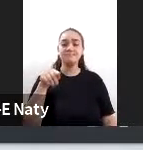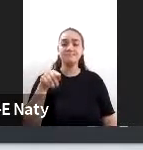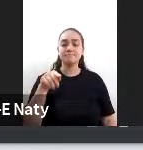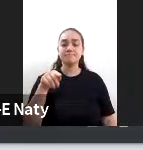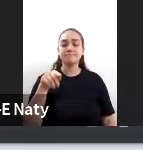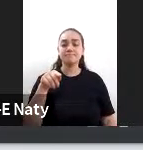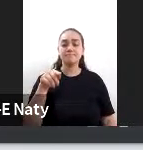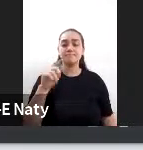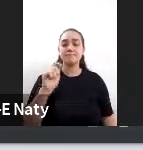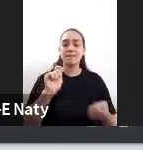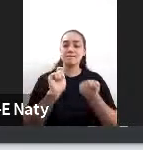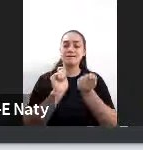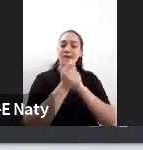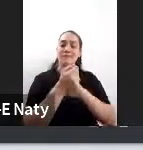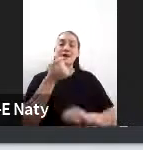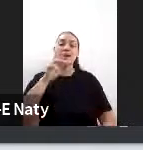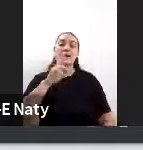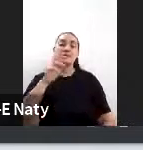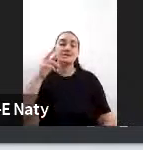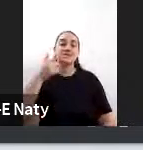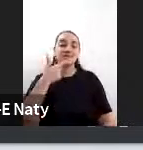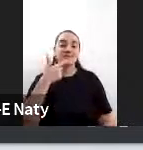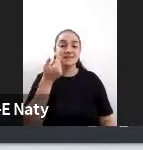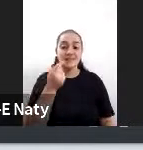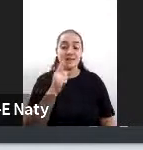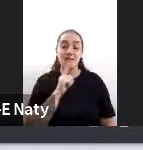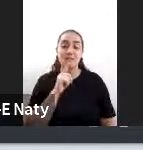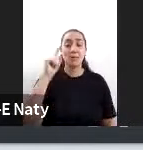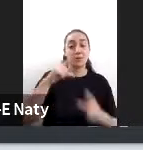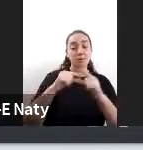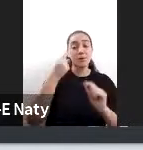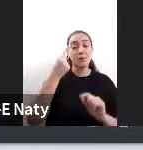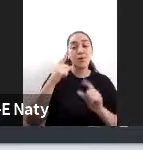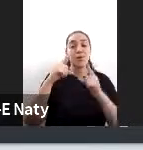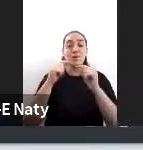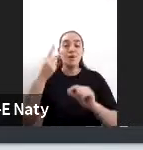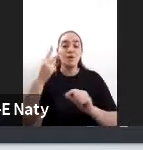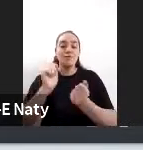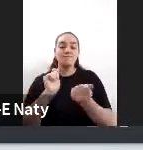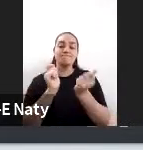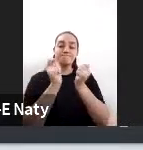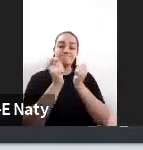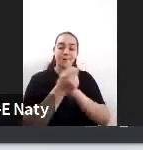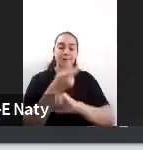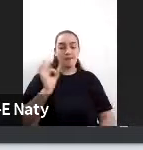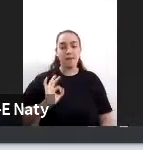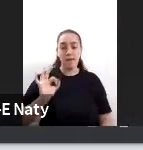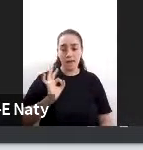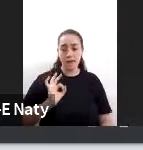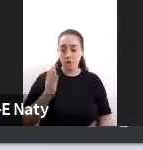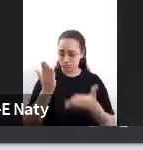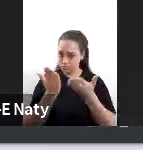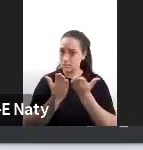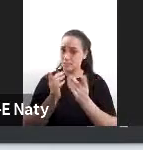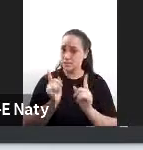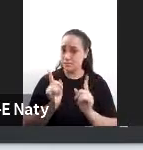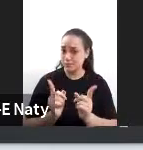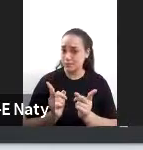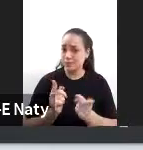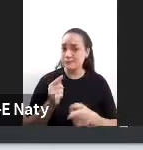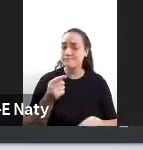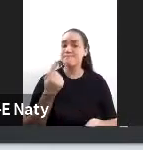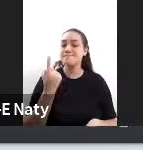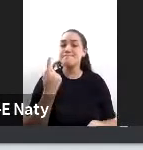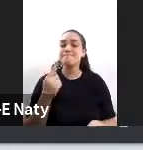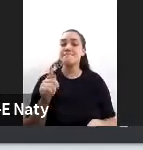hoy el ARSAT 1 y el ARSAT 2 que todavía le quedan bastantes años de servicios pero en bandas de frecuencia que están